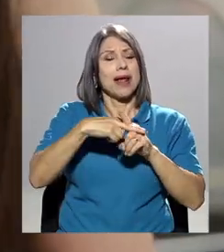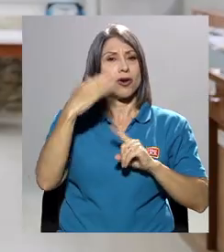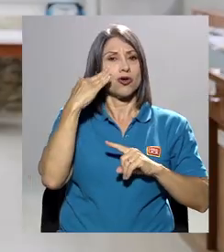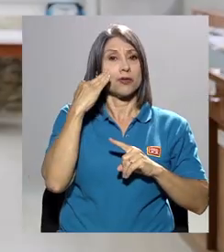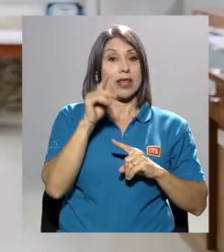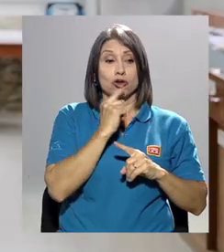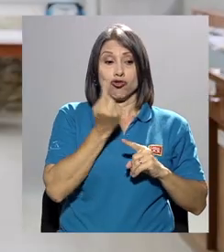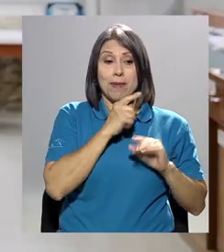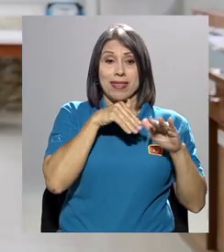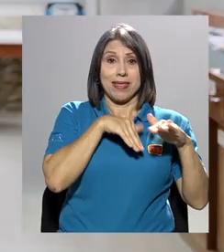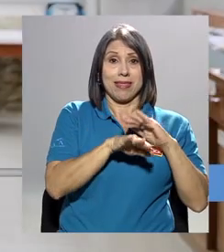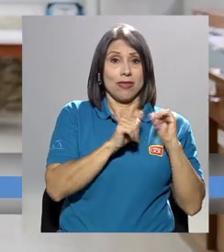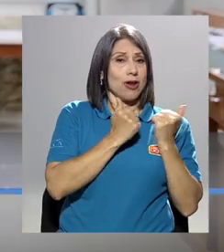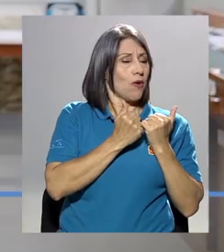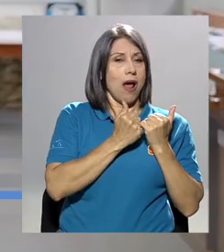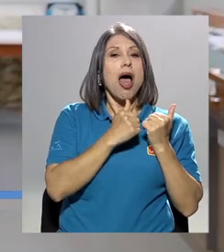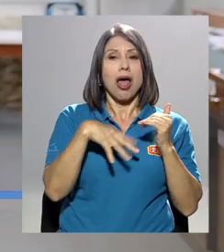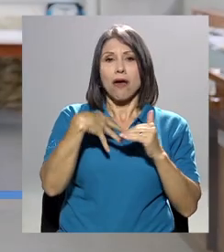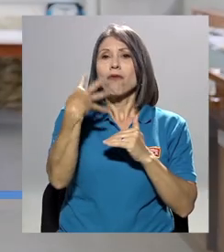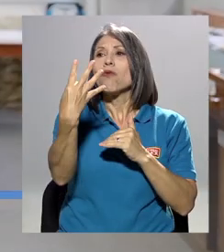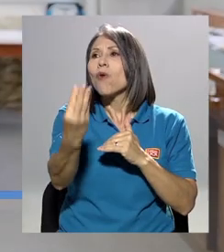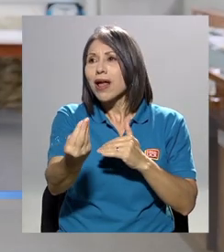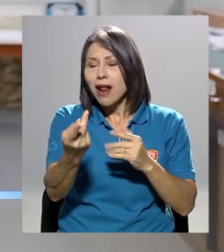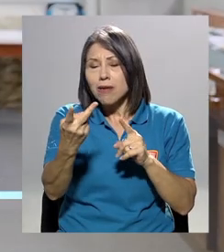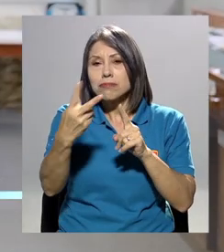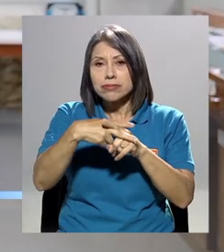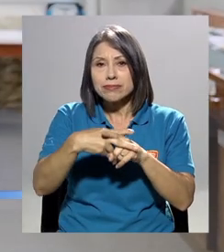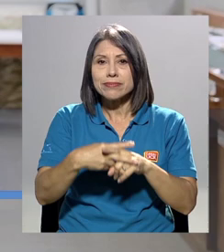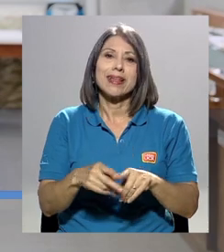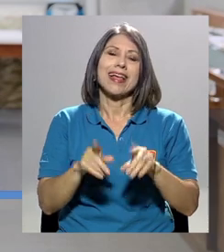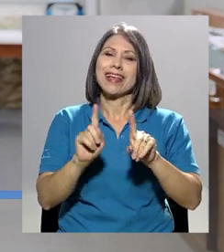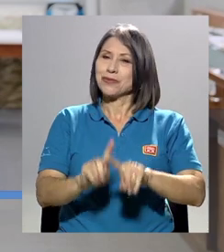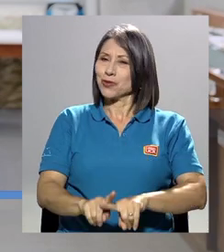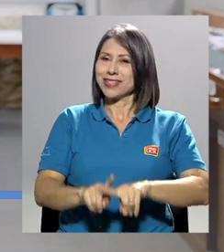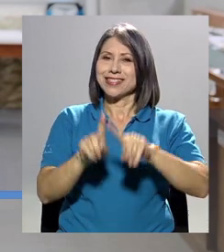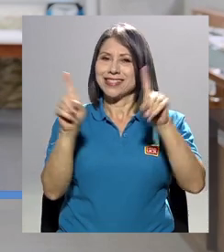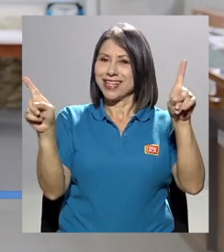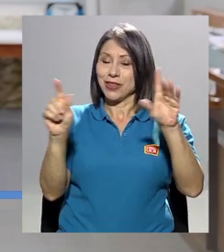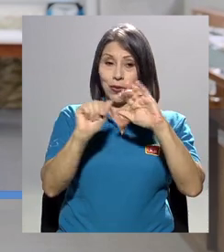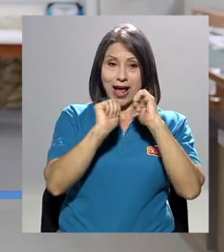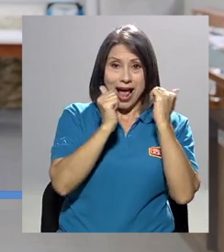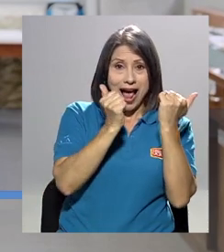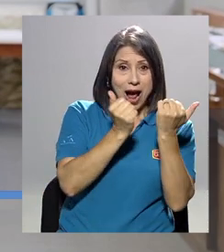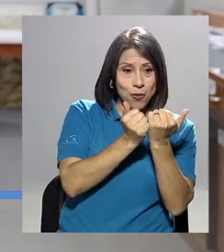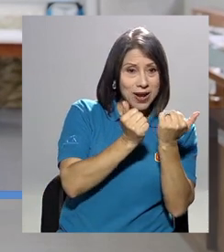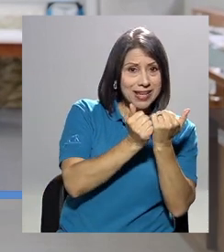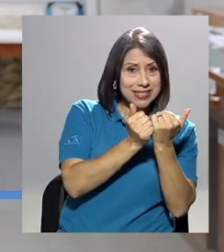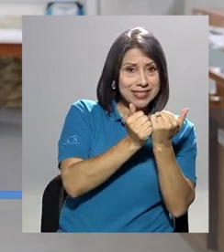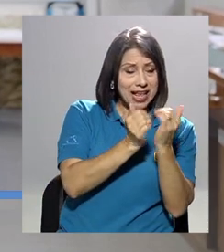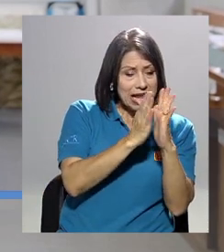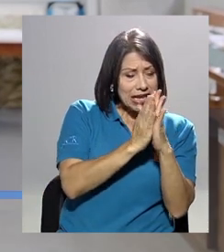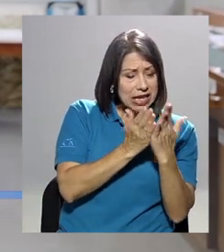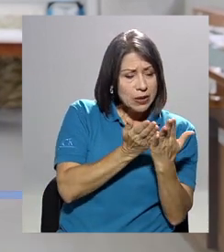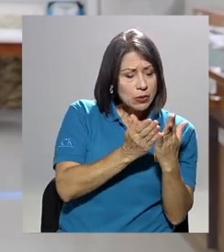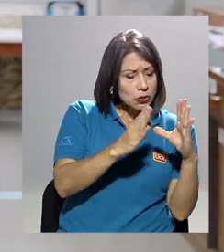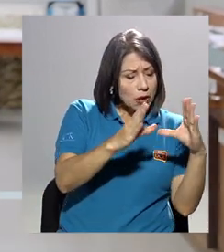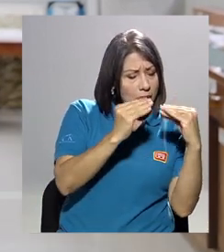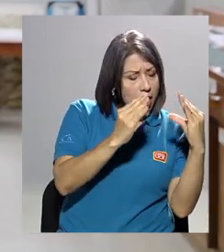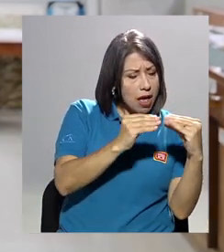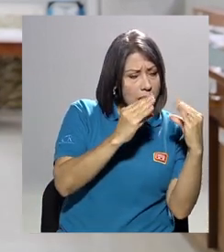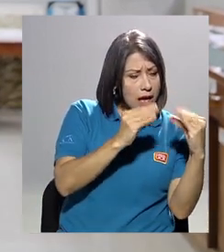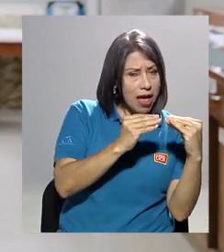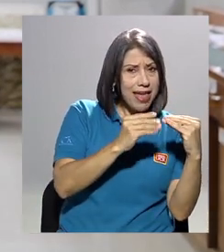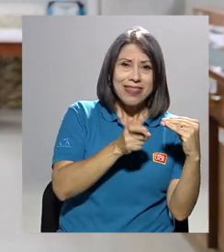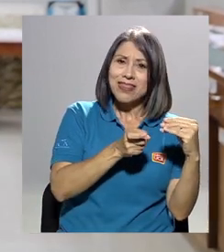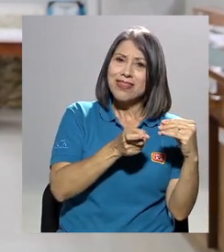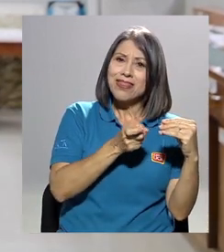aulas. Creo que definitivamente es muy distinto estar en las aulas y obtener información de los libros que participar en un proyecto